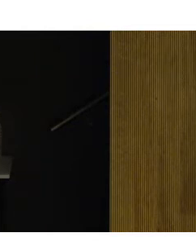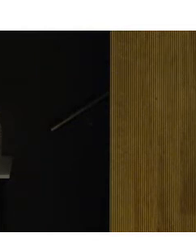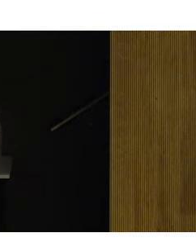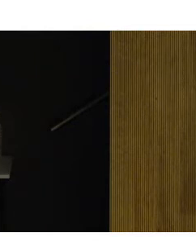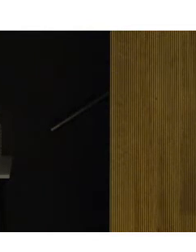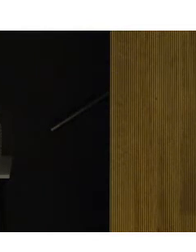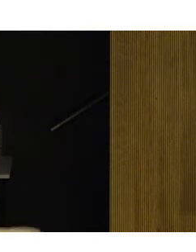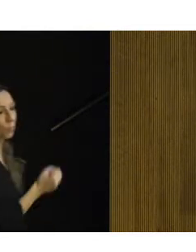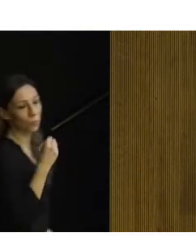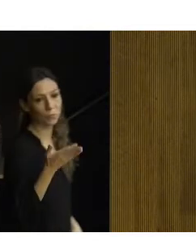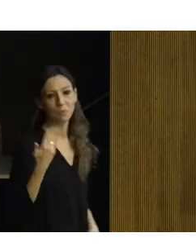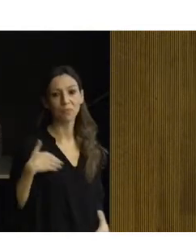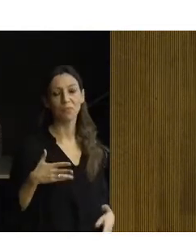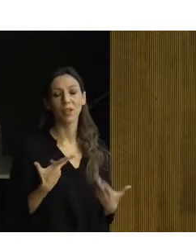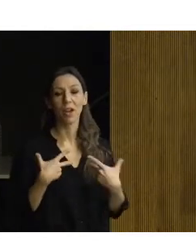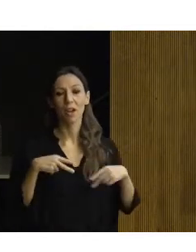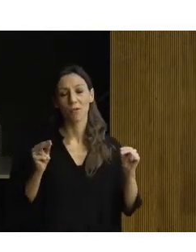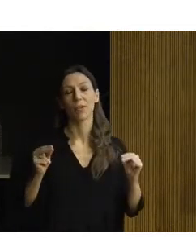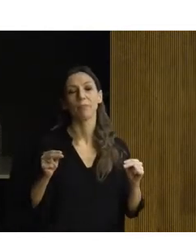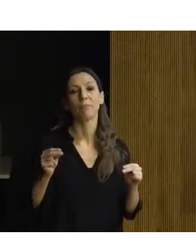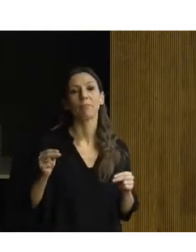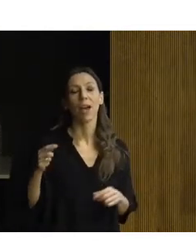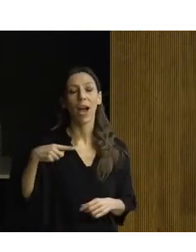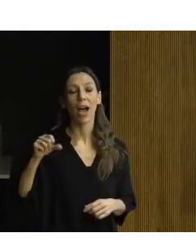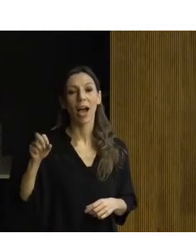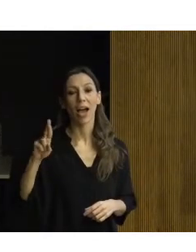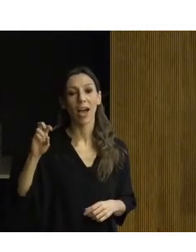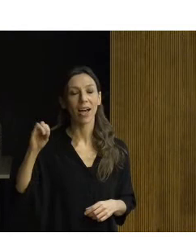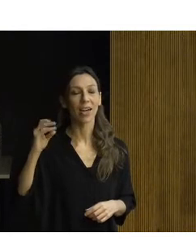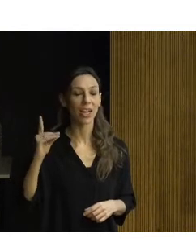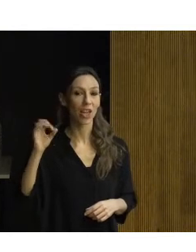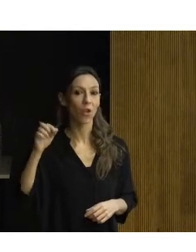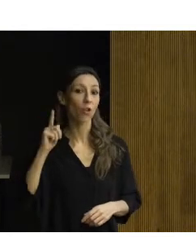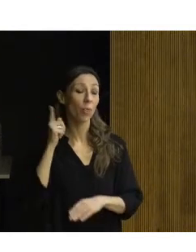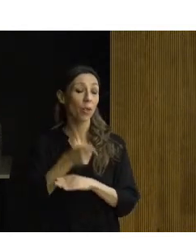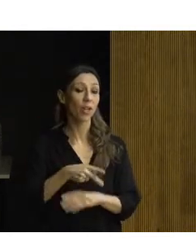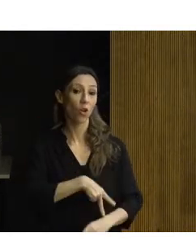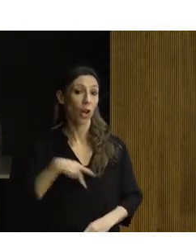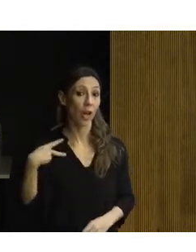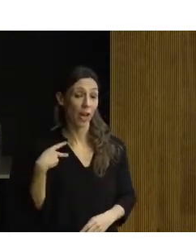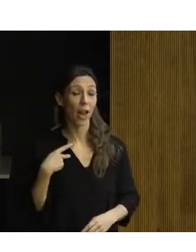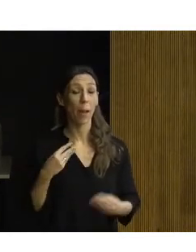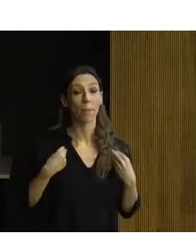interviene don Francisco Javier Martín Ramiro, director general de Arquitectura, Vivienda y Suelo del Ministerio de Fomento.